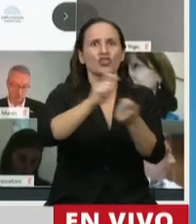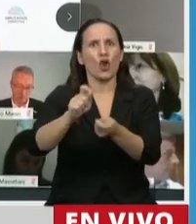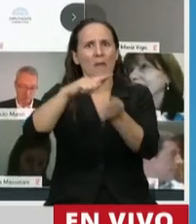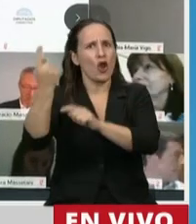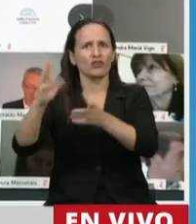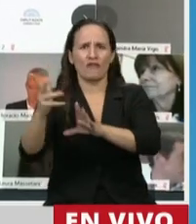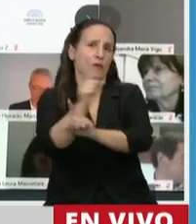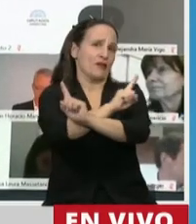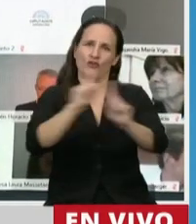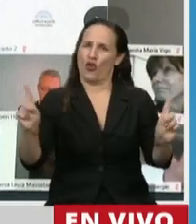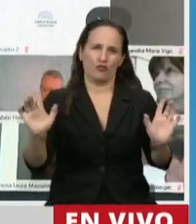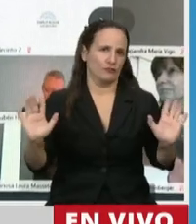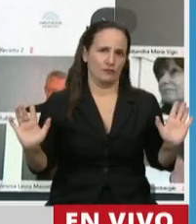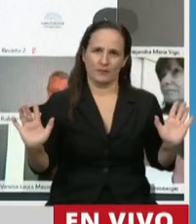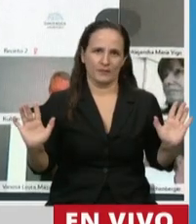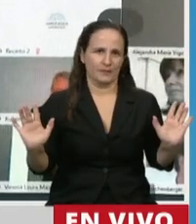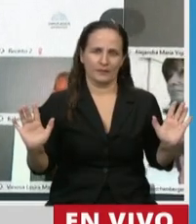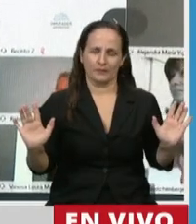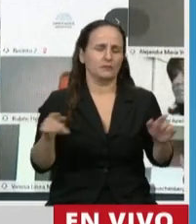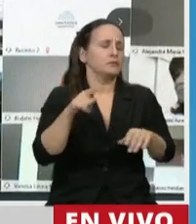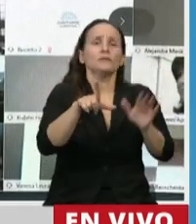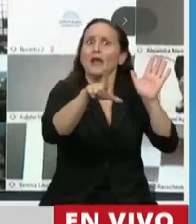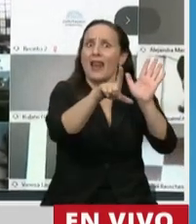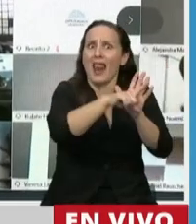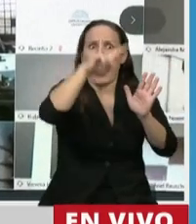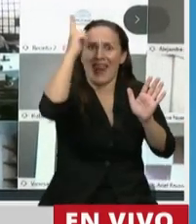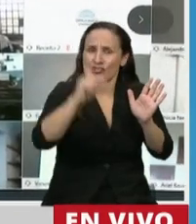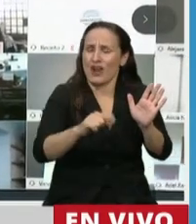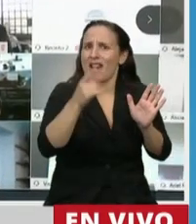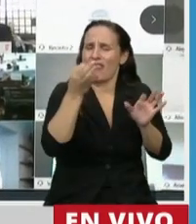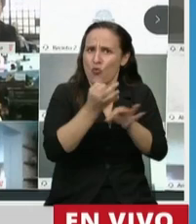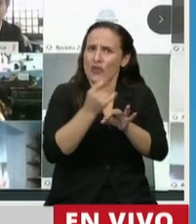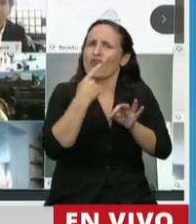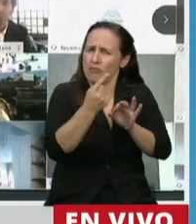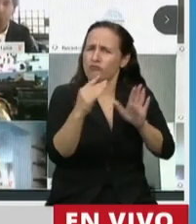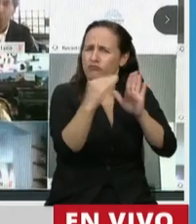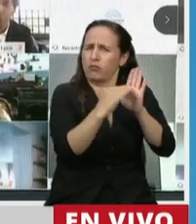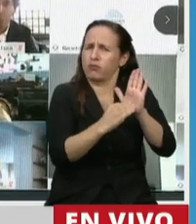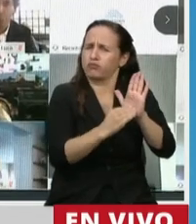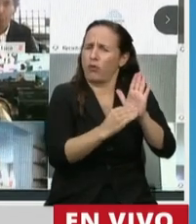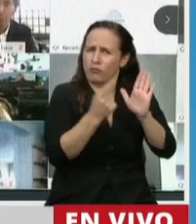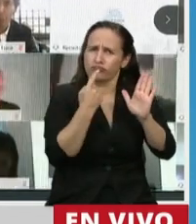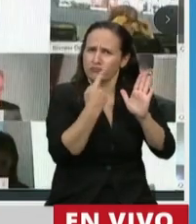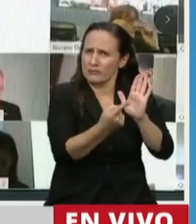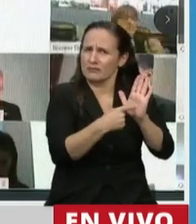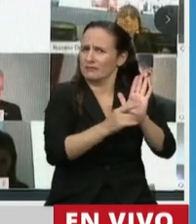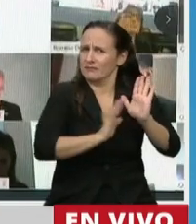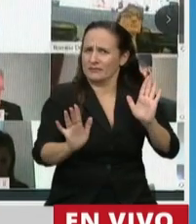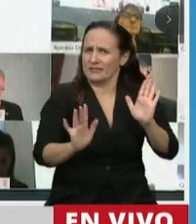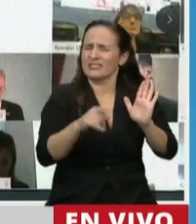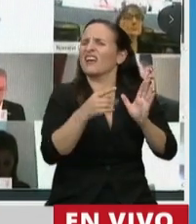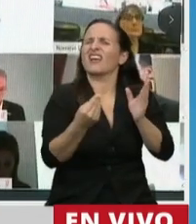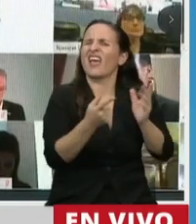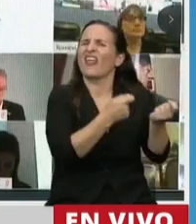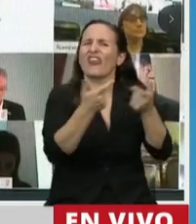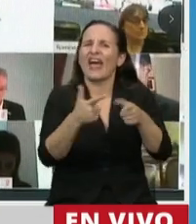y la Ley Nacional de Educación así también lo establecen sus valores más fundamentales, nos viene a traer las